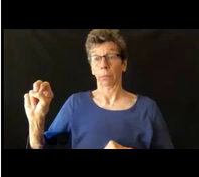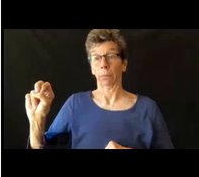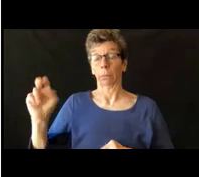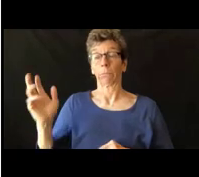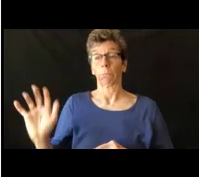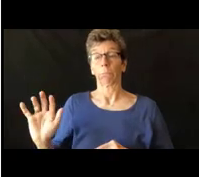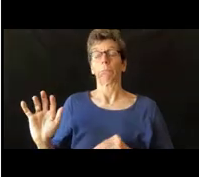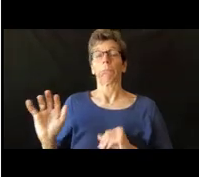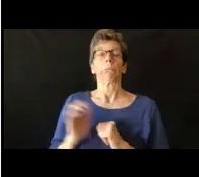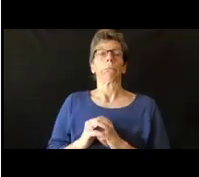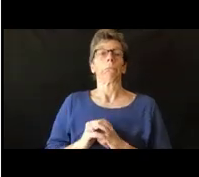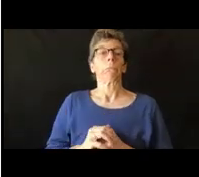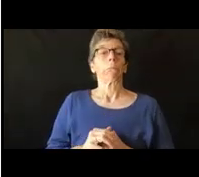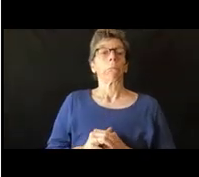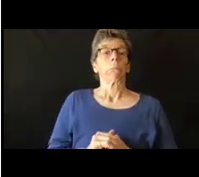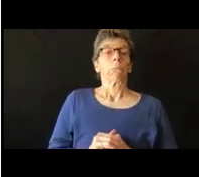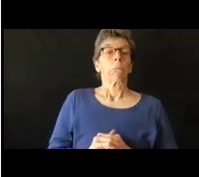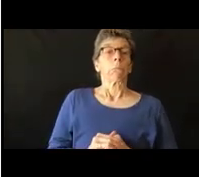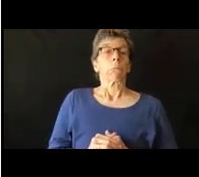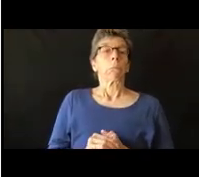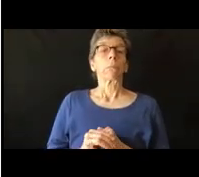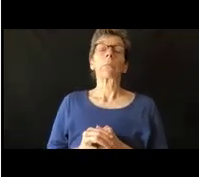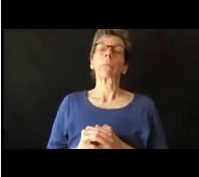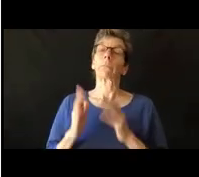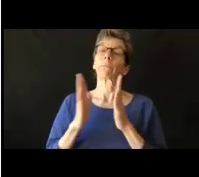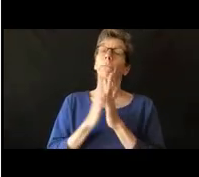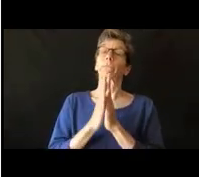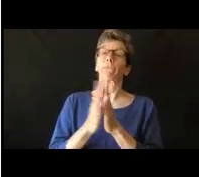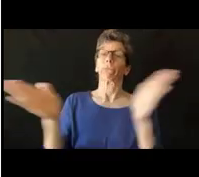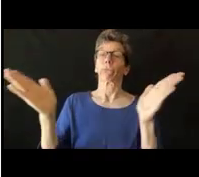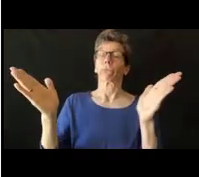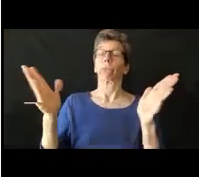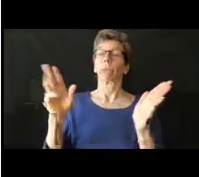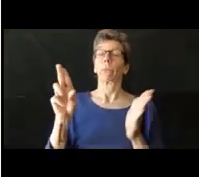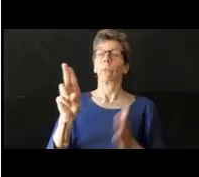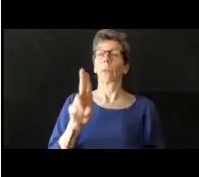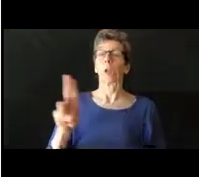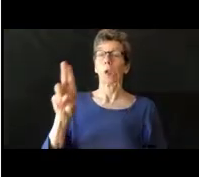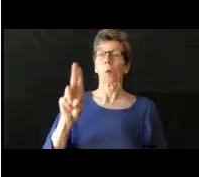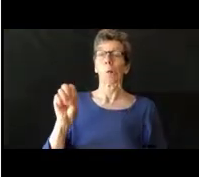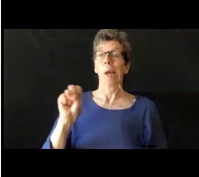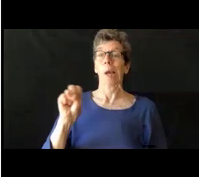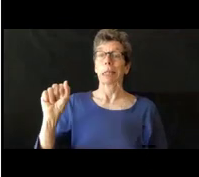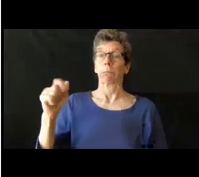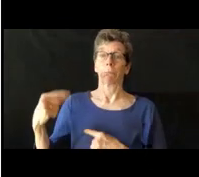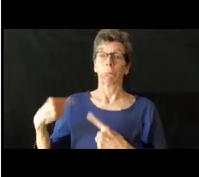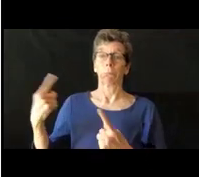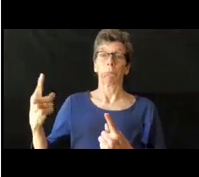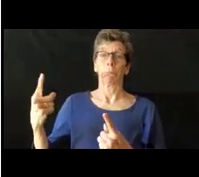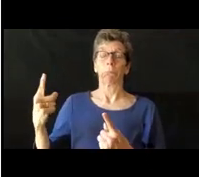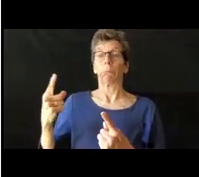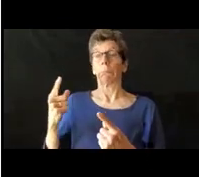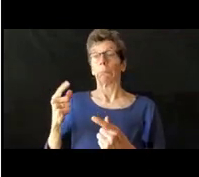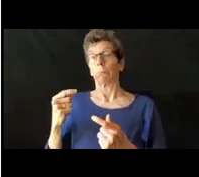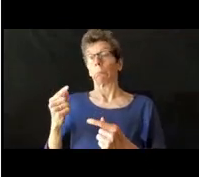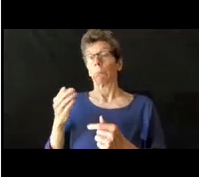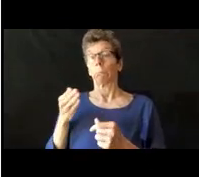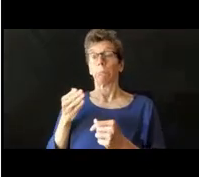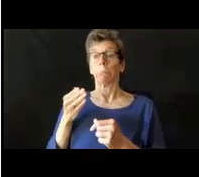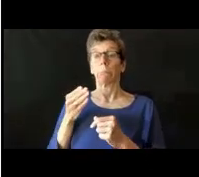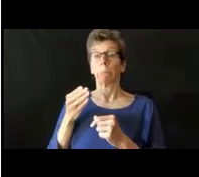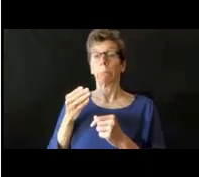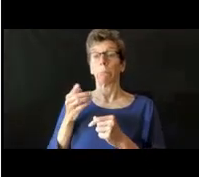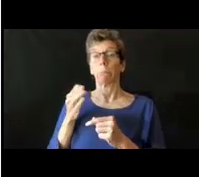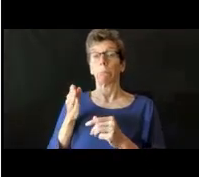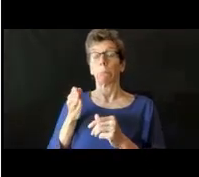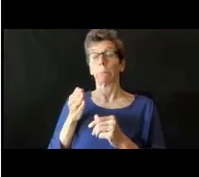Así que educación especial, distancia general en los Estados Unidos rapidísimo, no fue sino hasta el siglo XX, que los